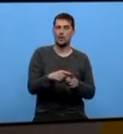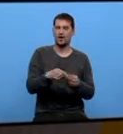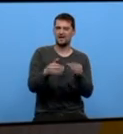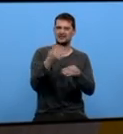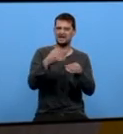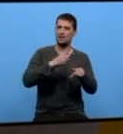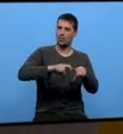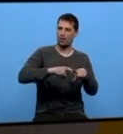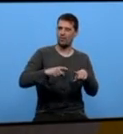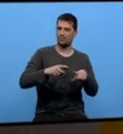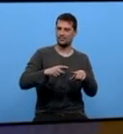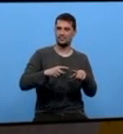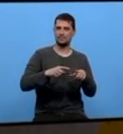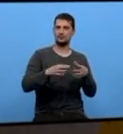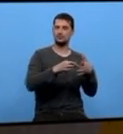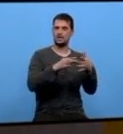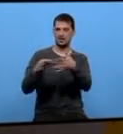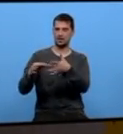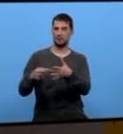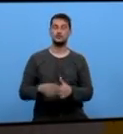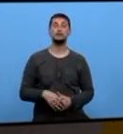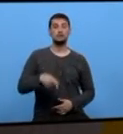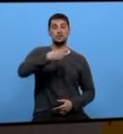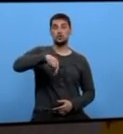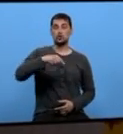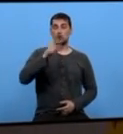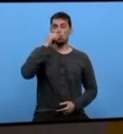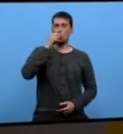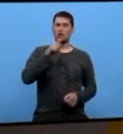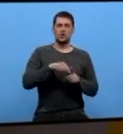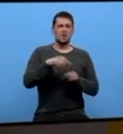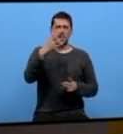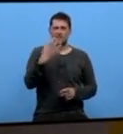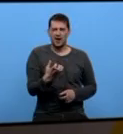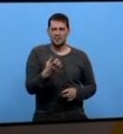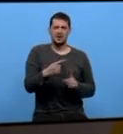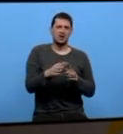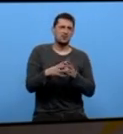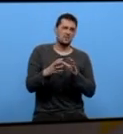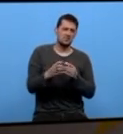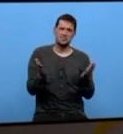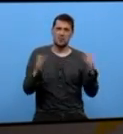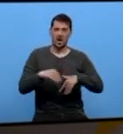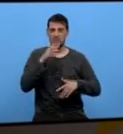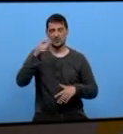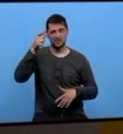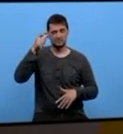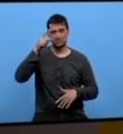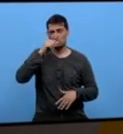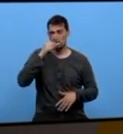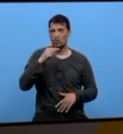En estos momentos se está vivendo eu creo que unha ciudad apática por todos os problemas que hai Lugo é unha ciudad pequena é unha ciudad bastante gris